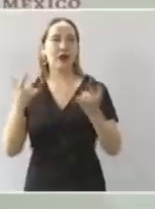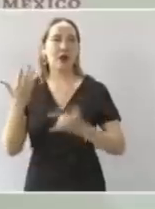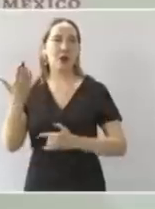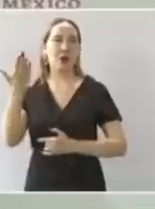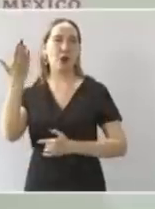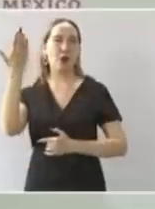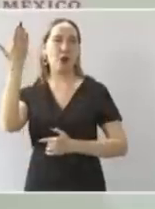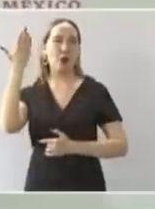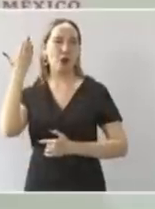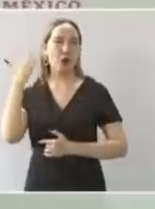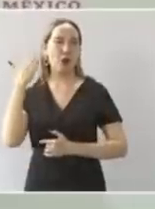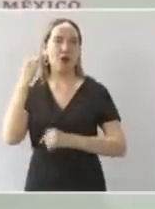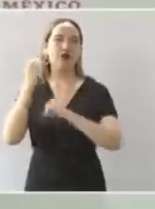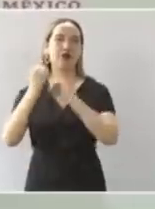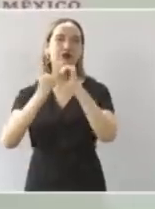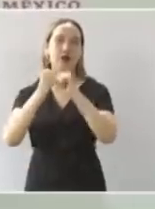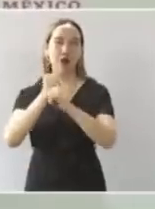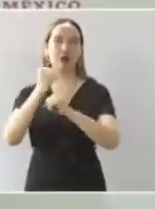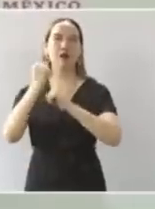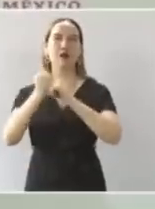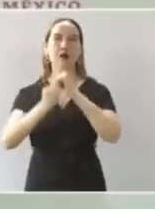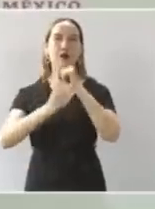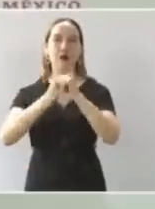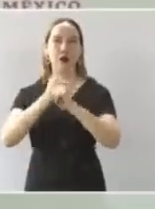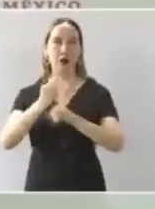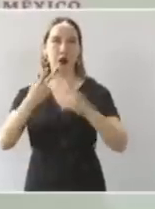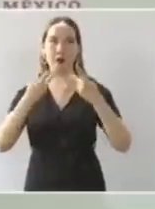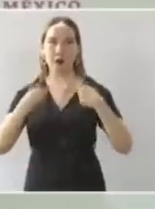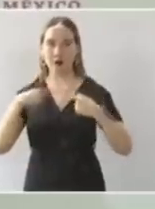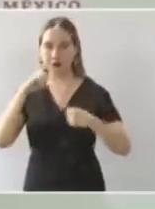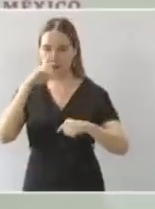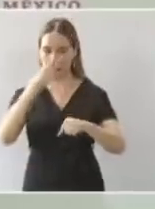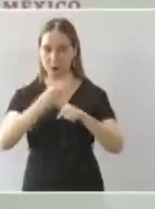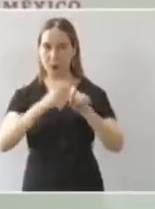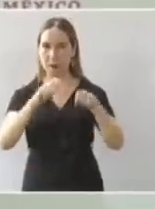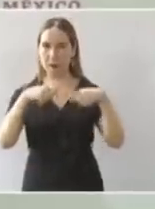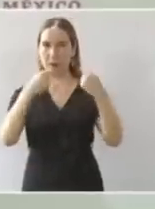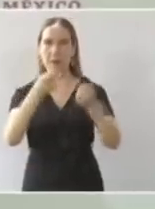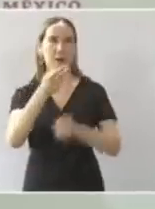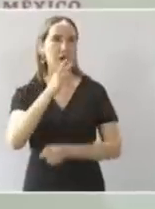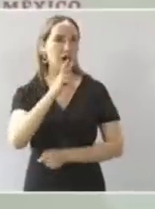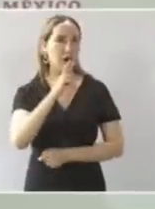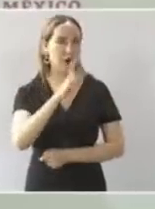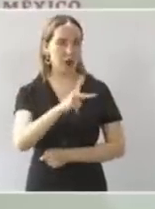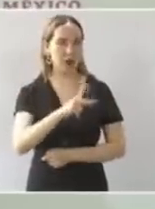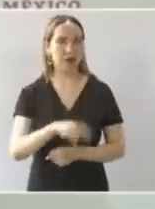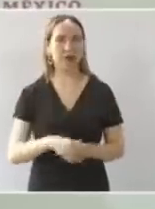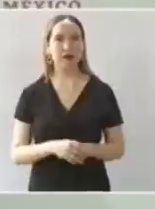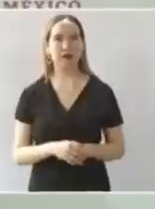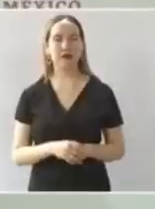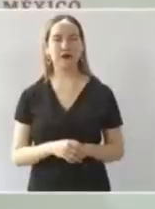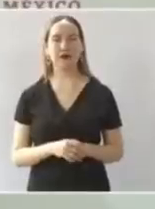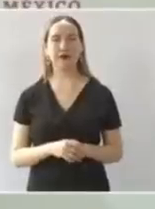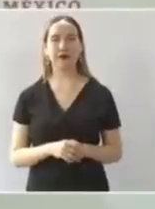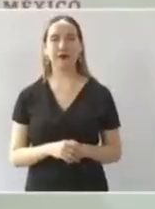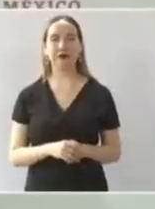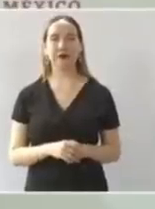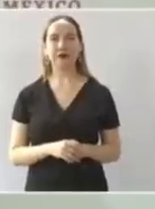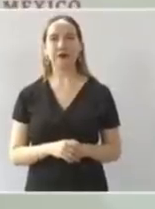conocen bien ustedes son los mejores agrónomos que hay en México los mejores agrónomos no van a saber